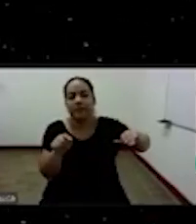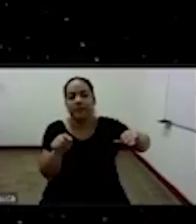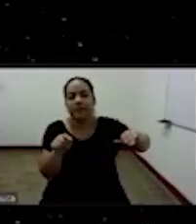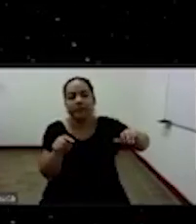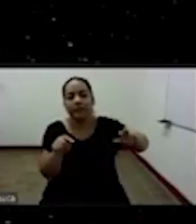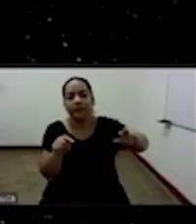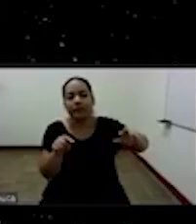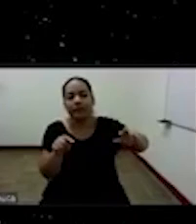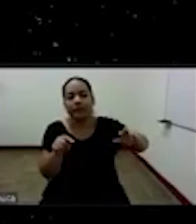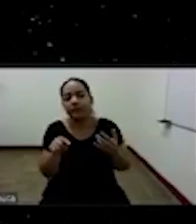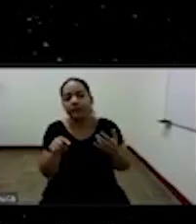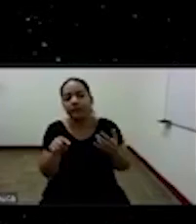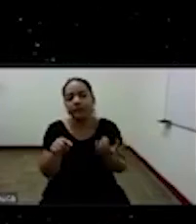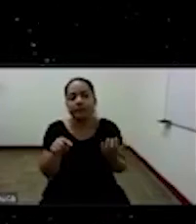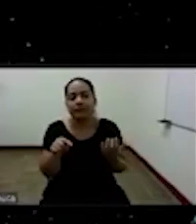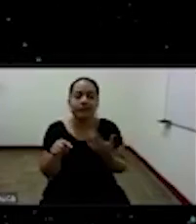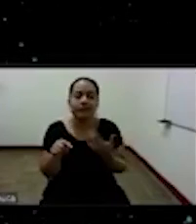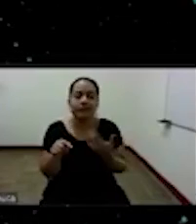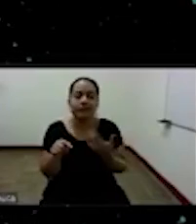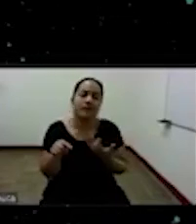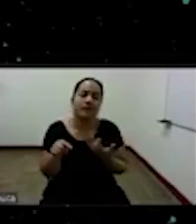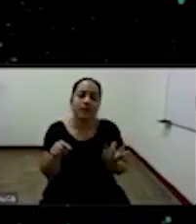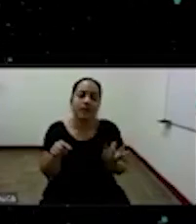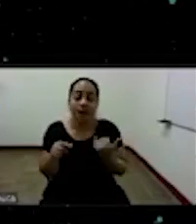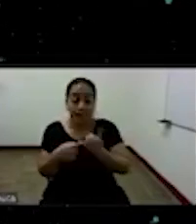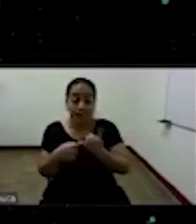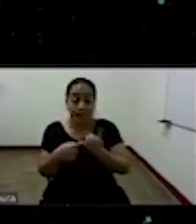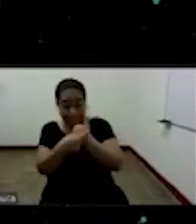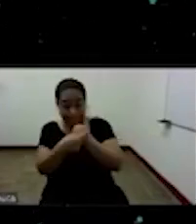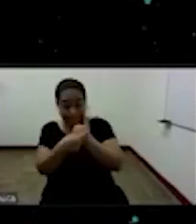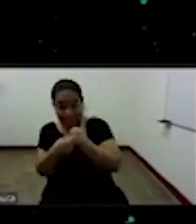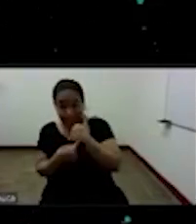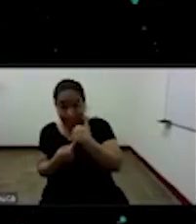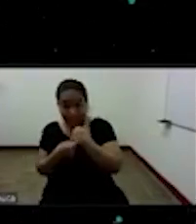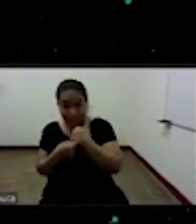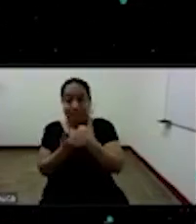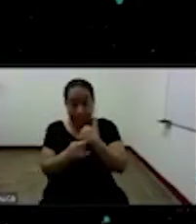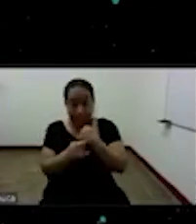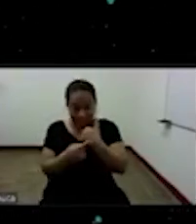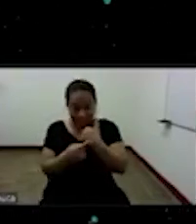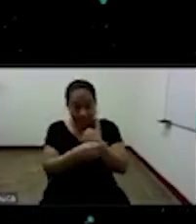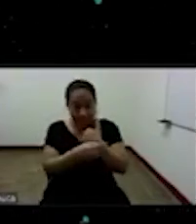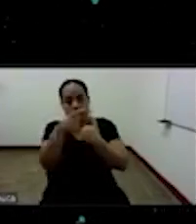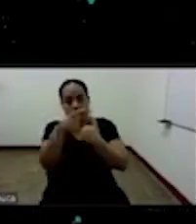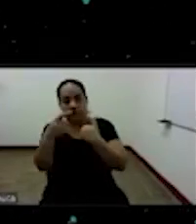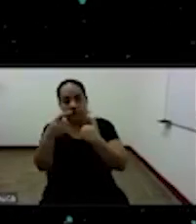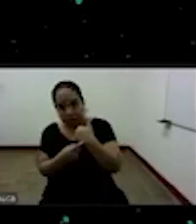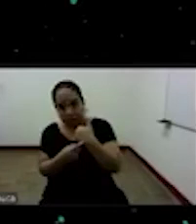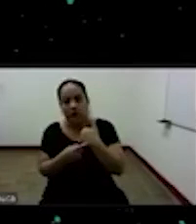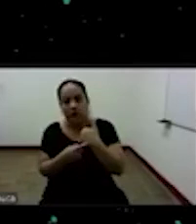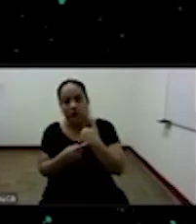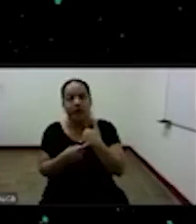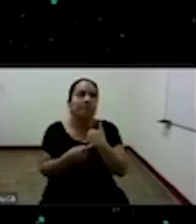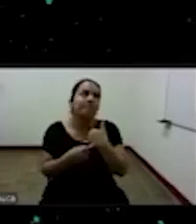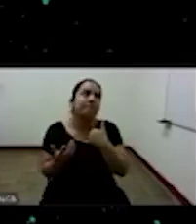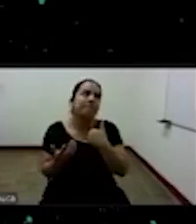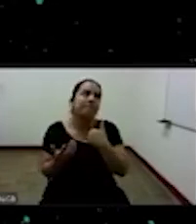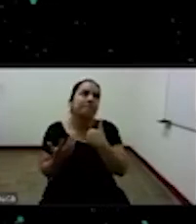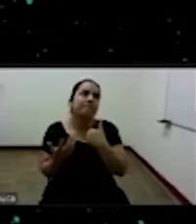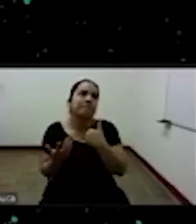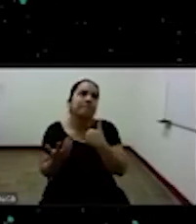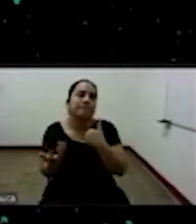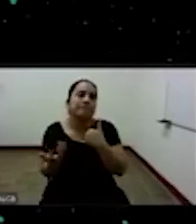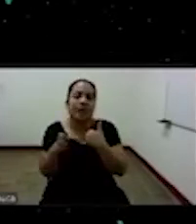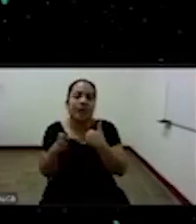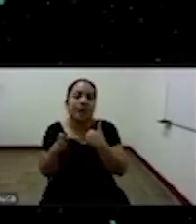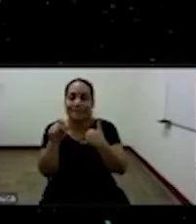del del pacífico bueno estábamos en el pacífico estábamos en en el palenque arriba